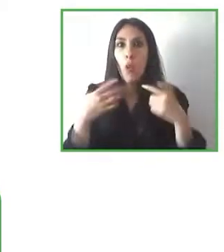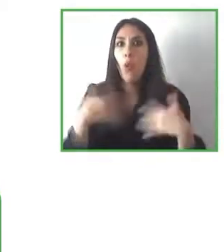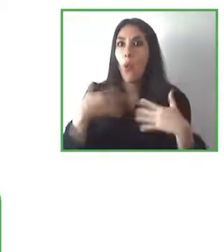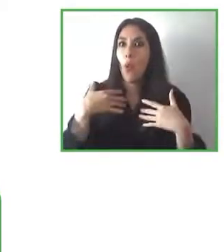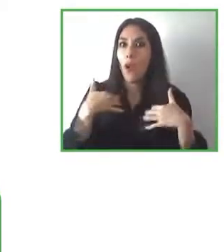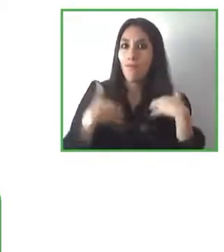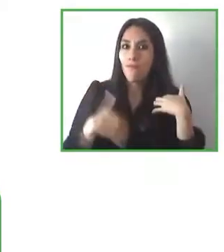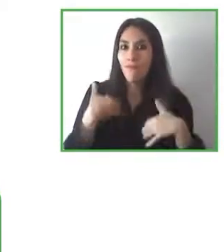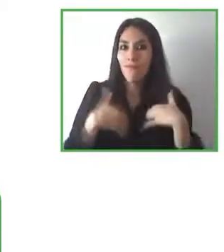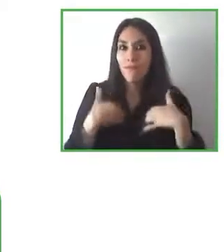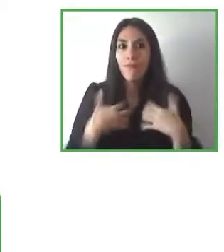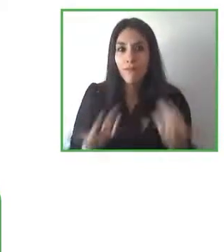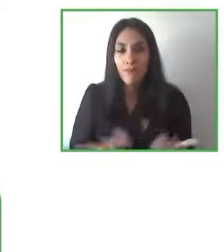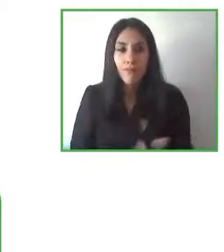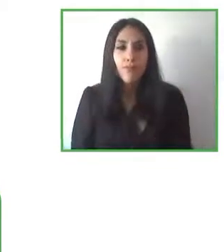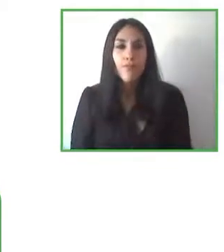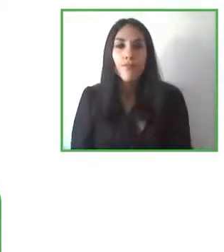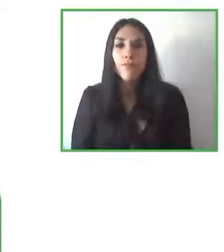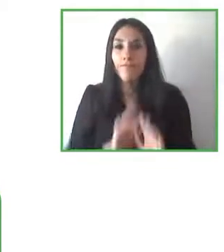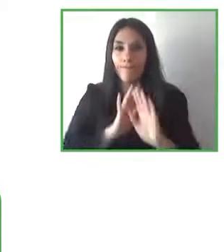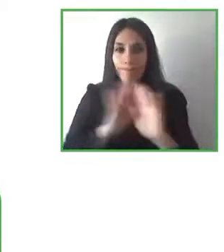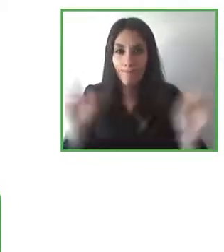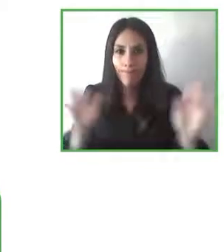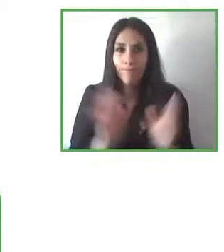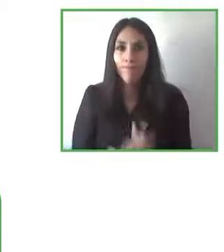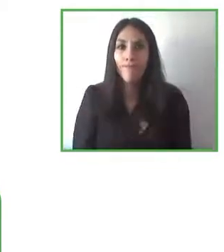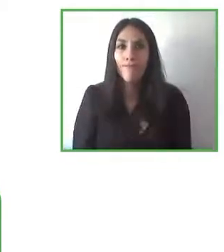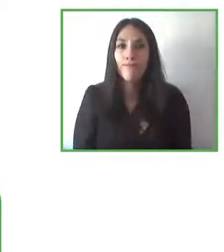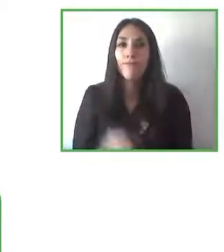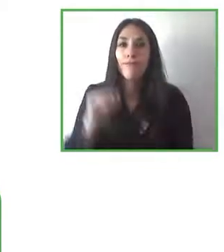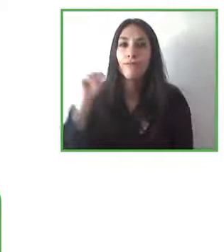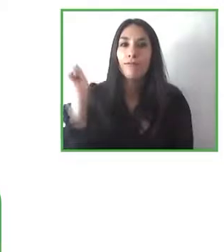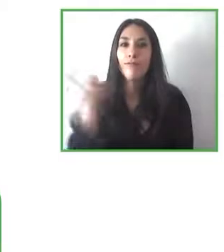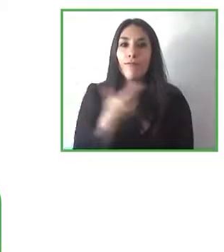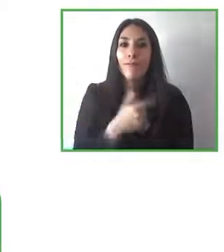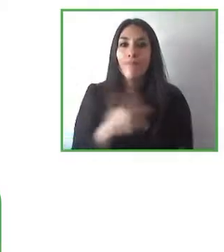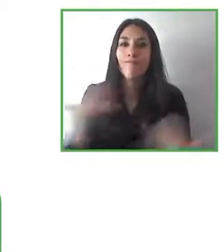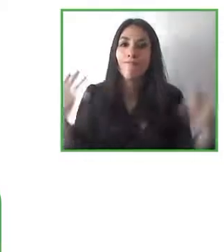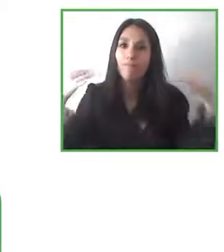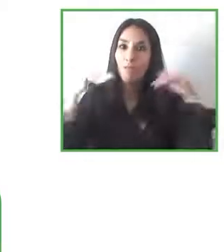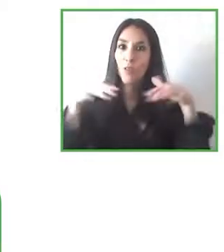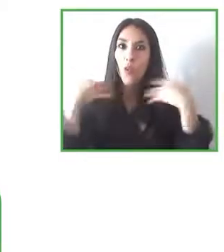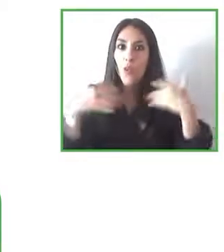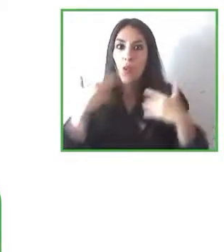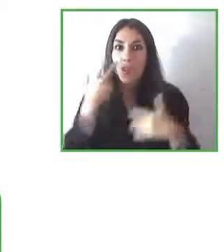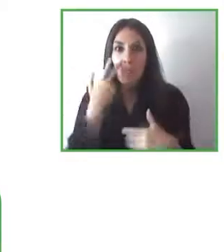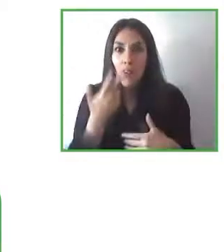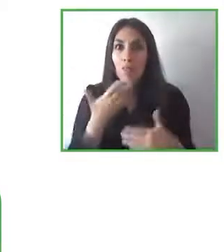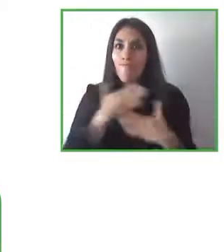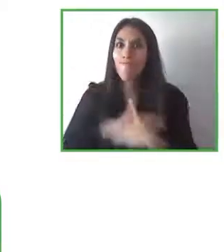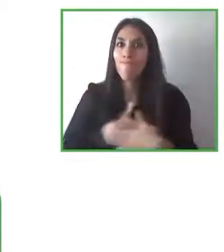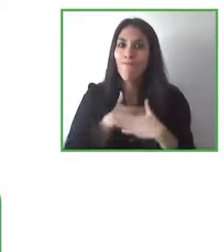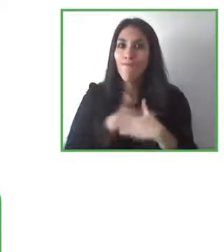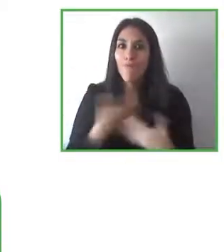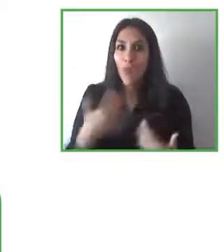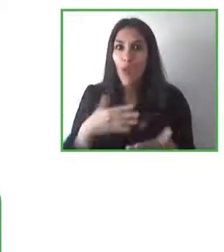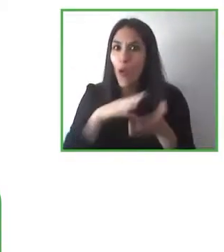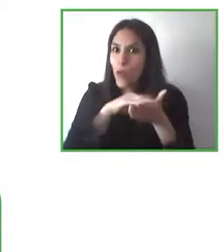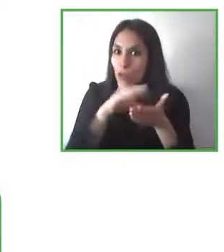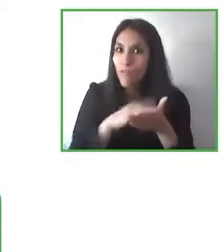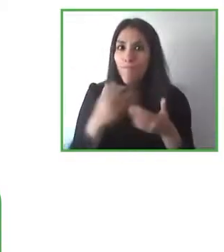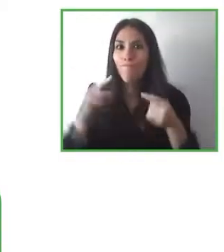emplazo a toda la audiencia a pues la siguiente la siguiente panel o la siguiente edición del Zero Project